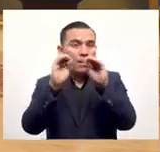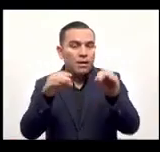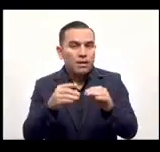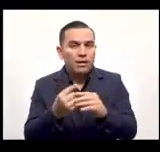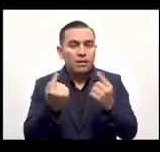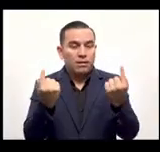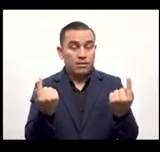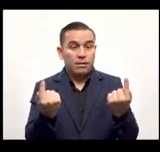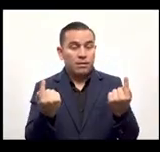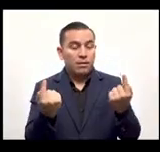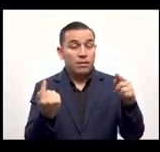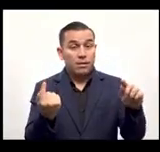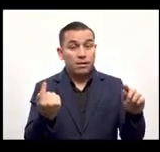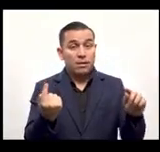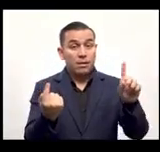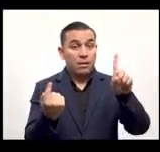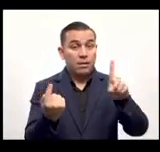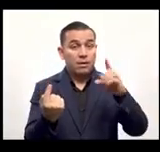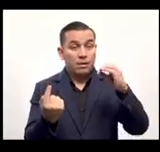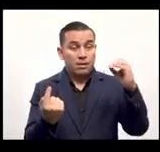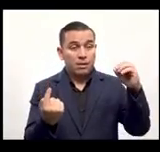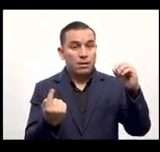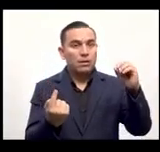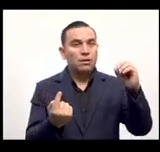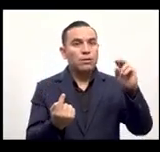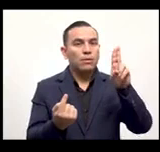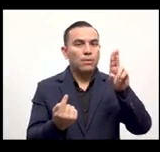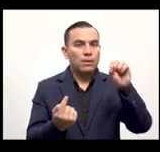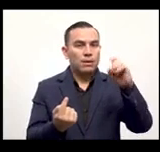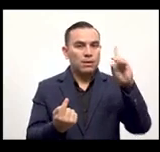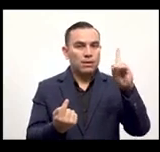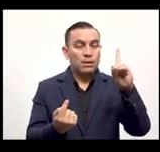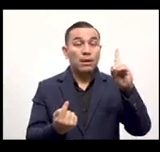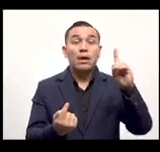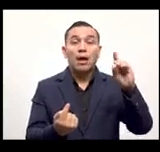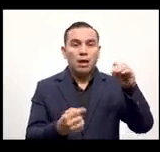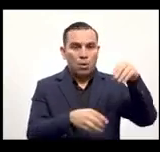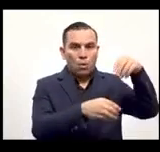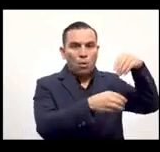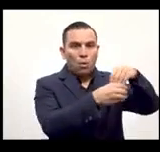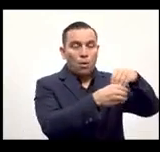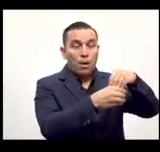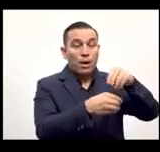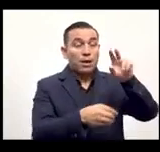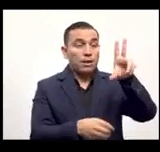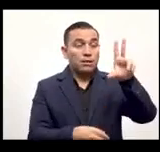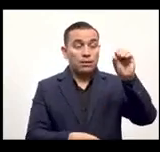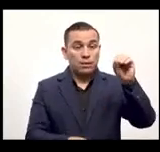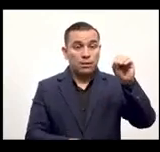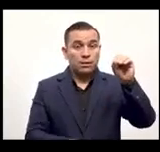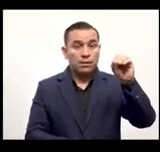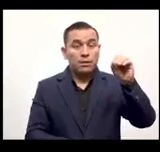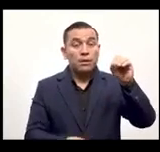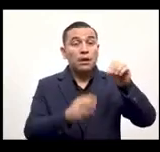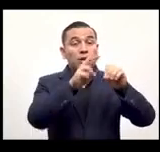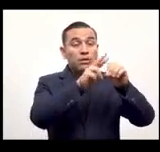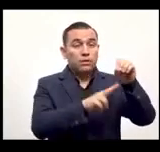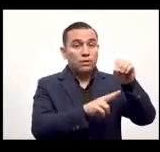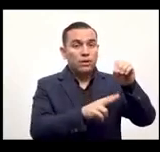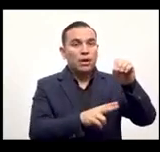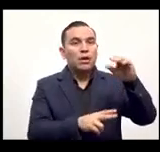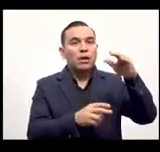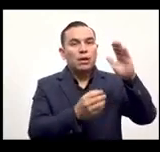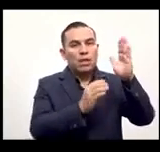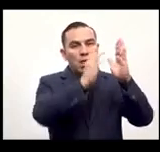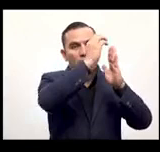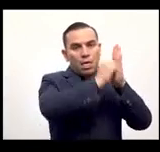y entonces Miguel tiene los mismos 100 dólares que tenía en dólares pero de los 30 dólares que el gobierno le dio en bitcoin ya solo le quedan 27